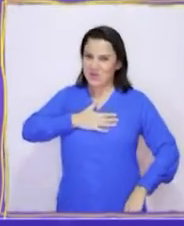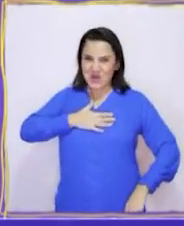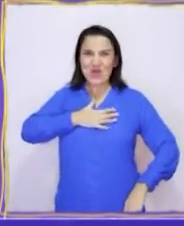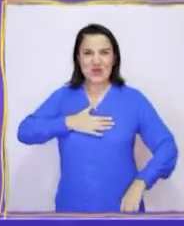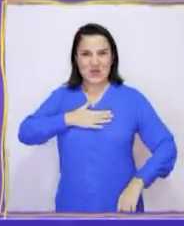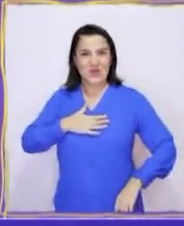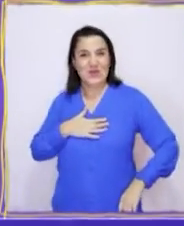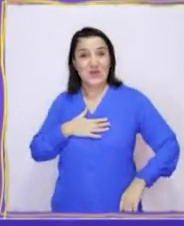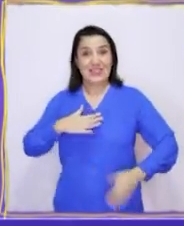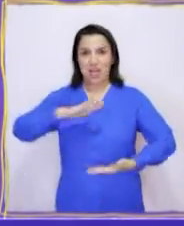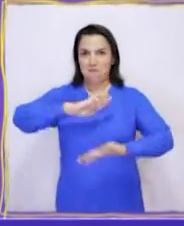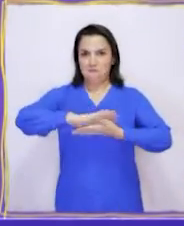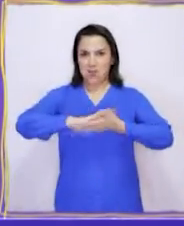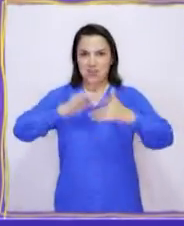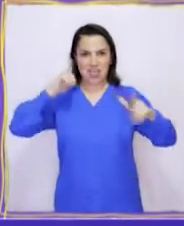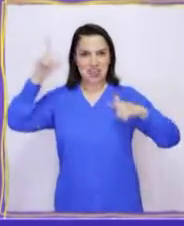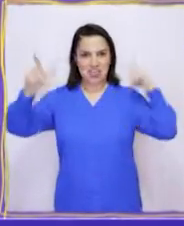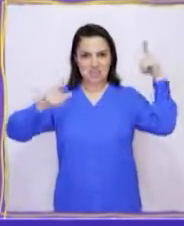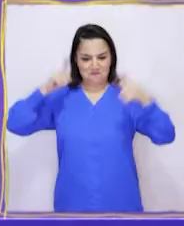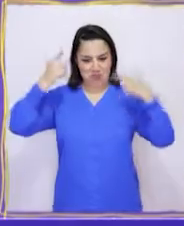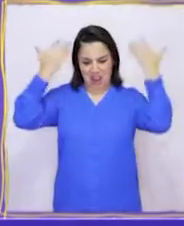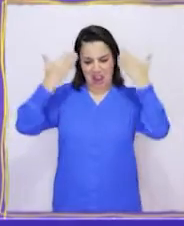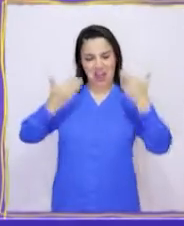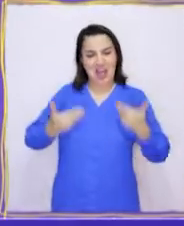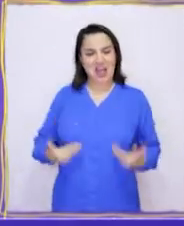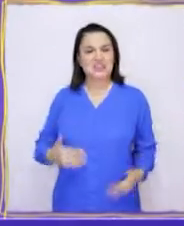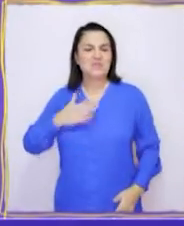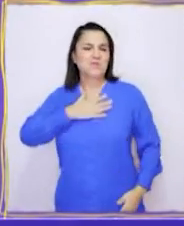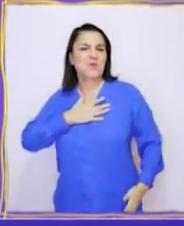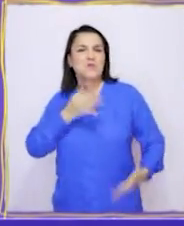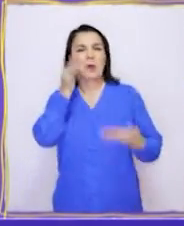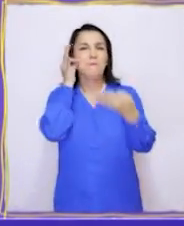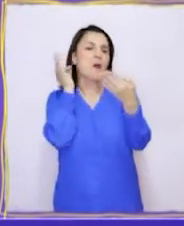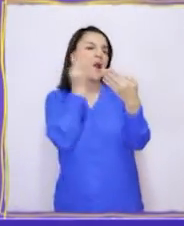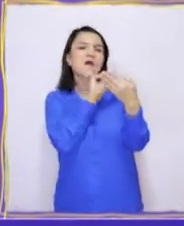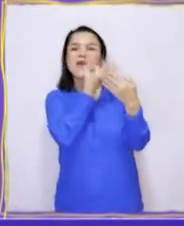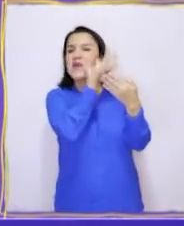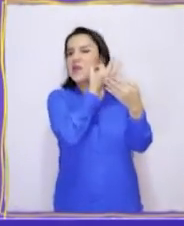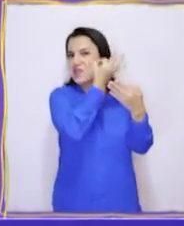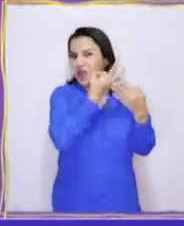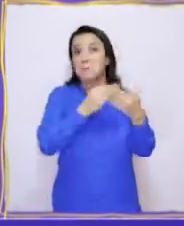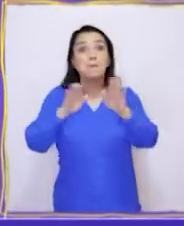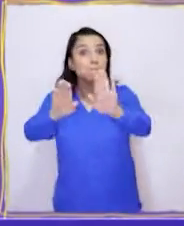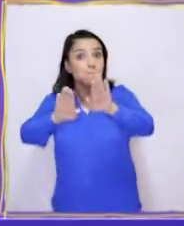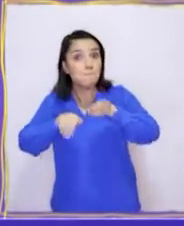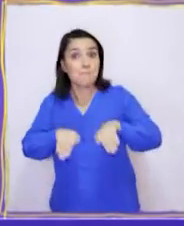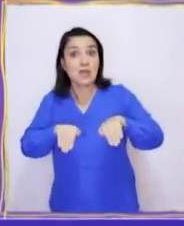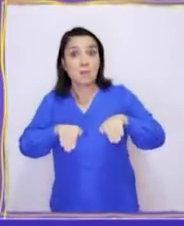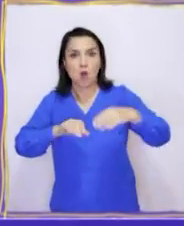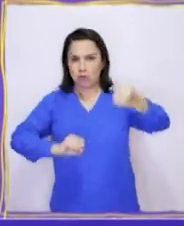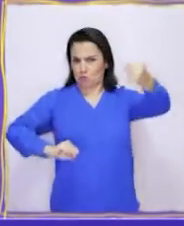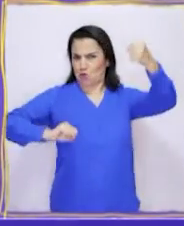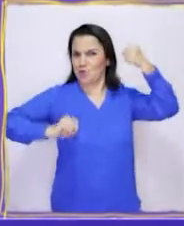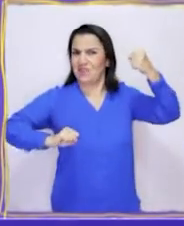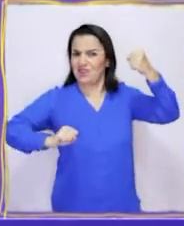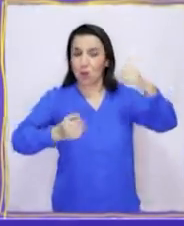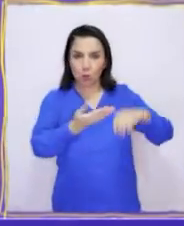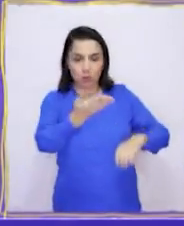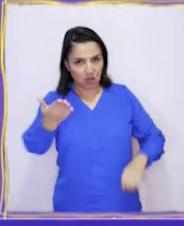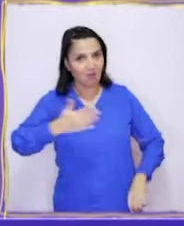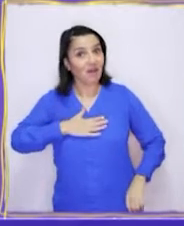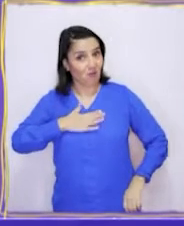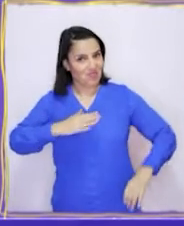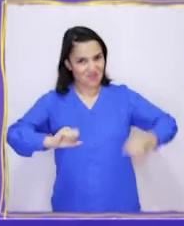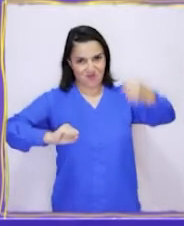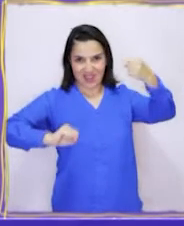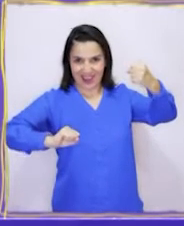gustan las fiestas de disfraces. Me encanta maquillarme y disfrazarme como superhéroes. ¿A ustedes les gustan